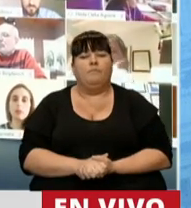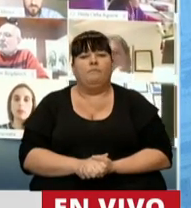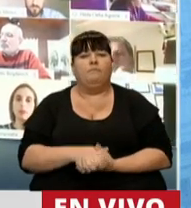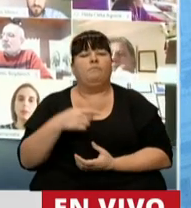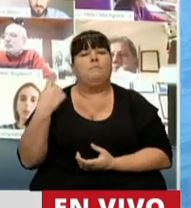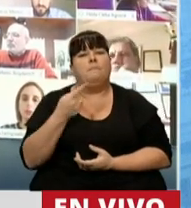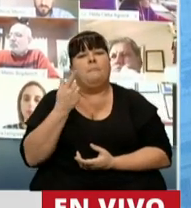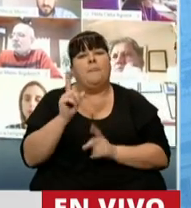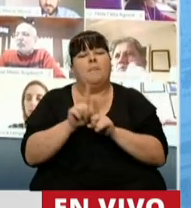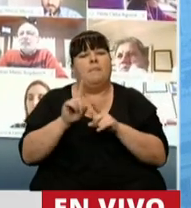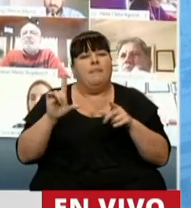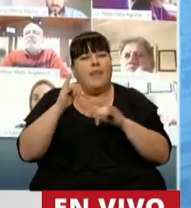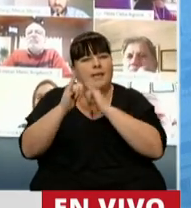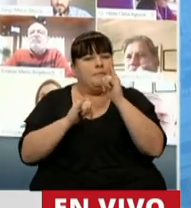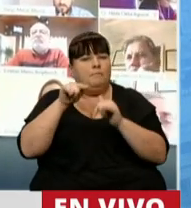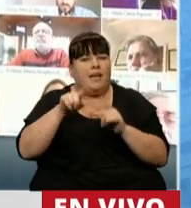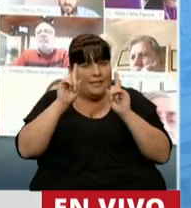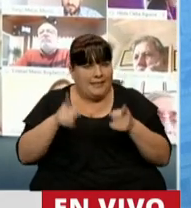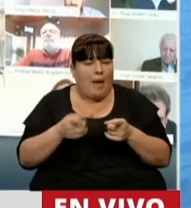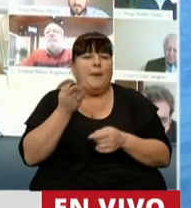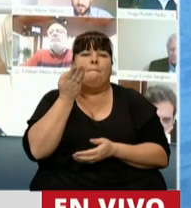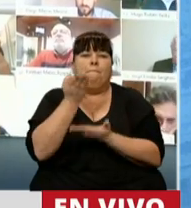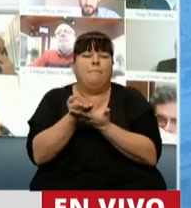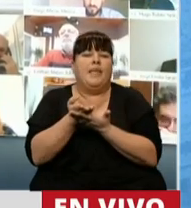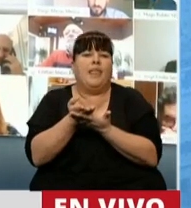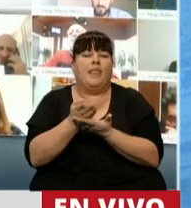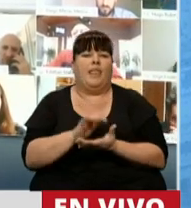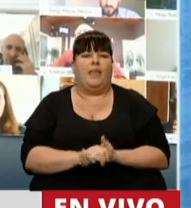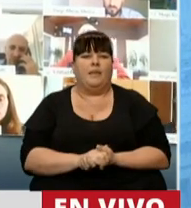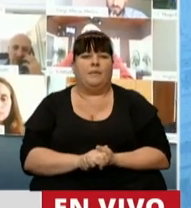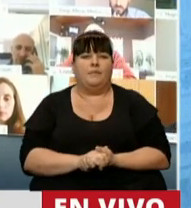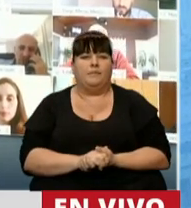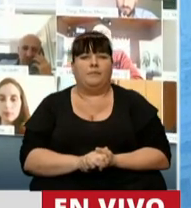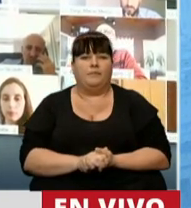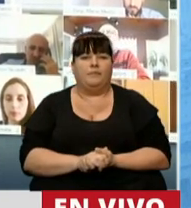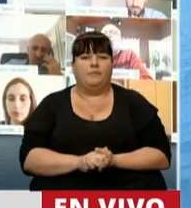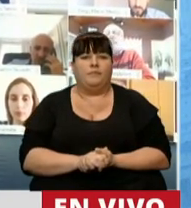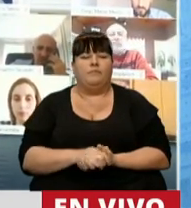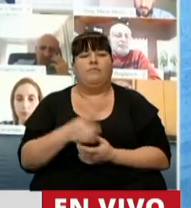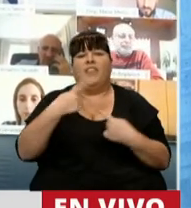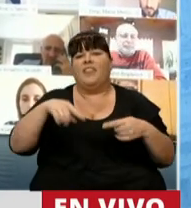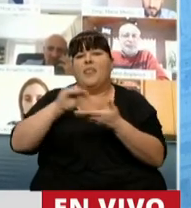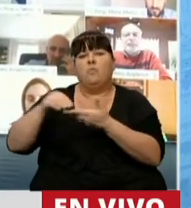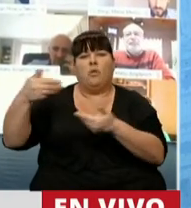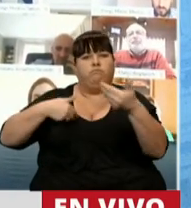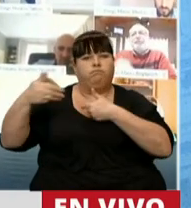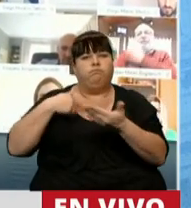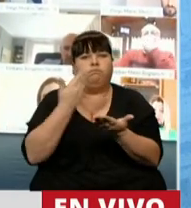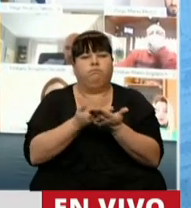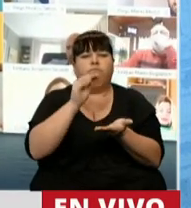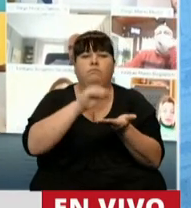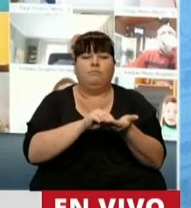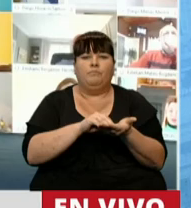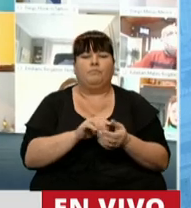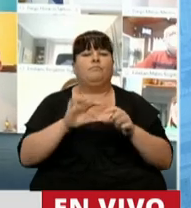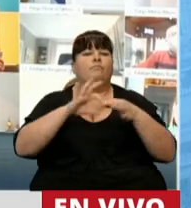haciendo una precisión también solicitada por varios diputados que